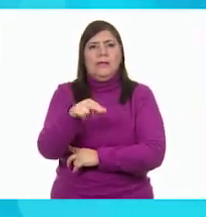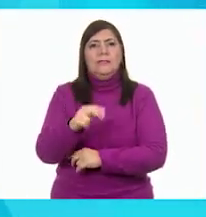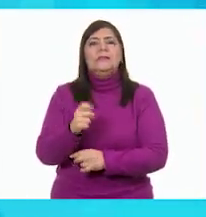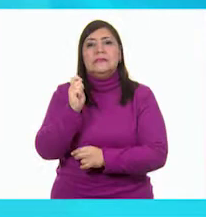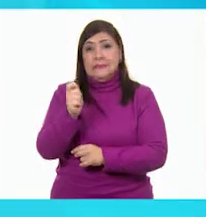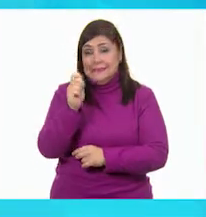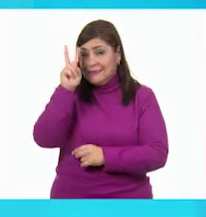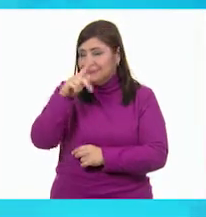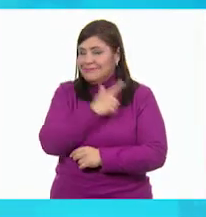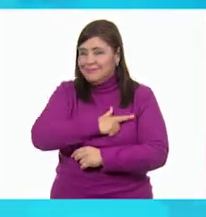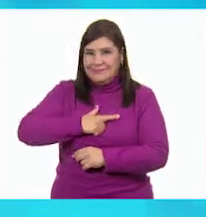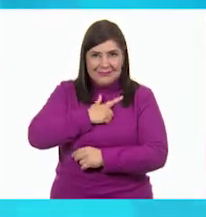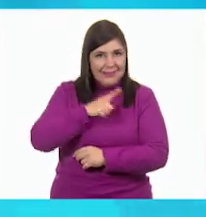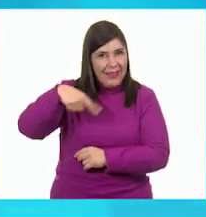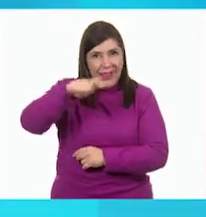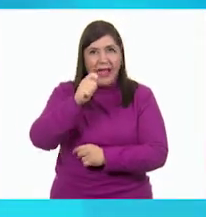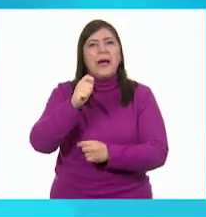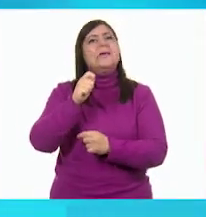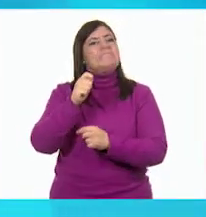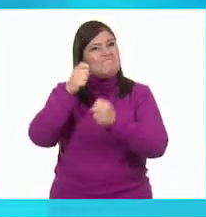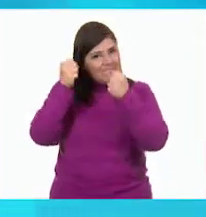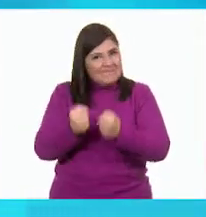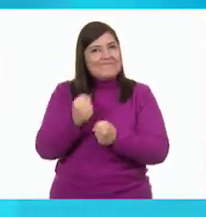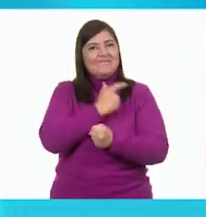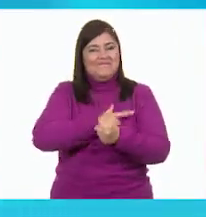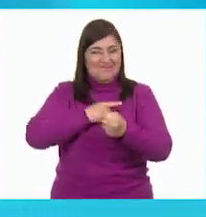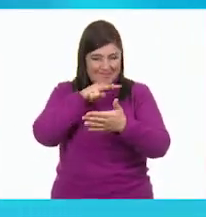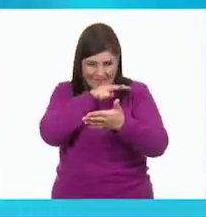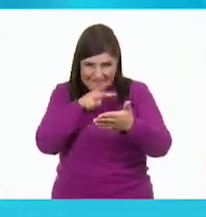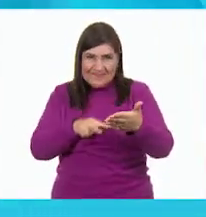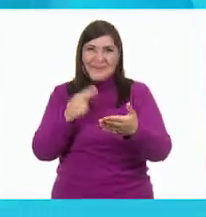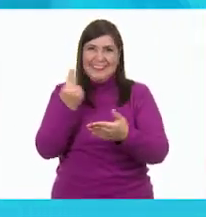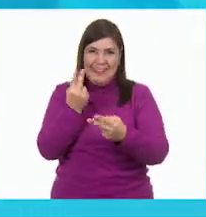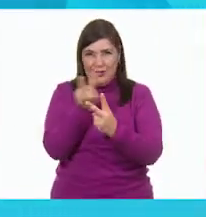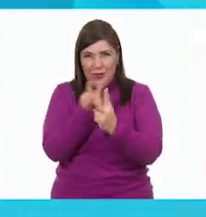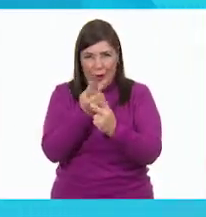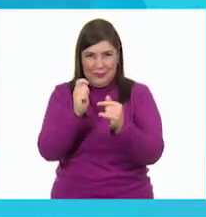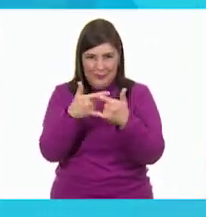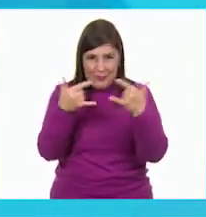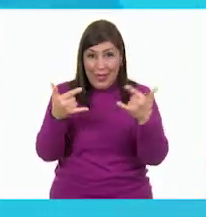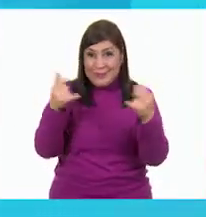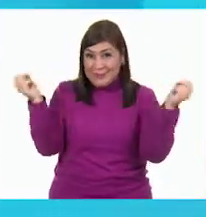encantará, no dudes en leernos. ¡Hasta la próxima!